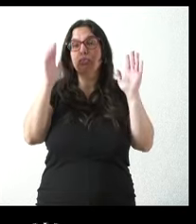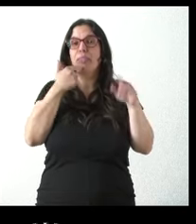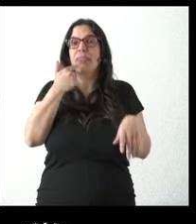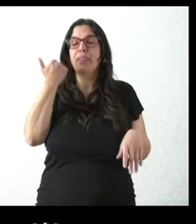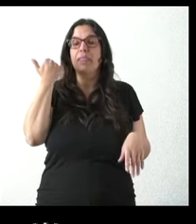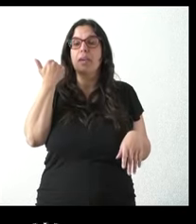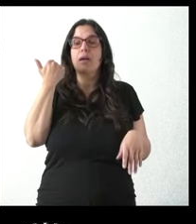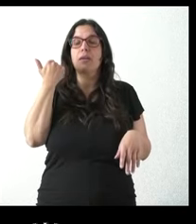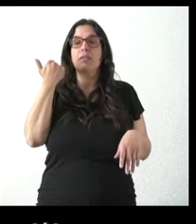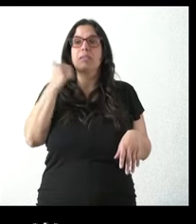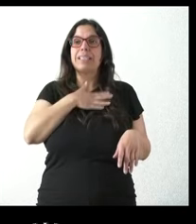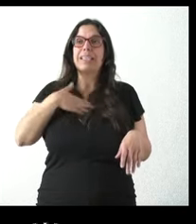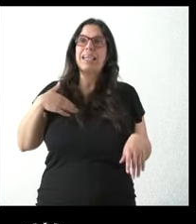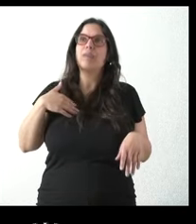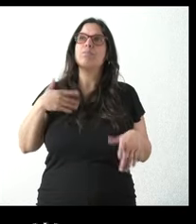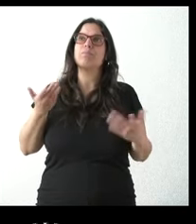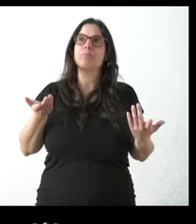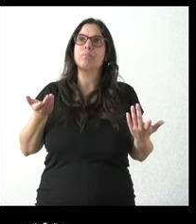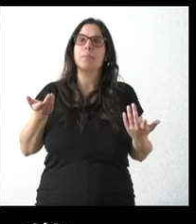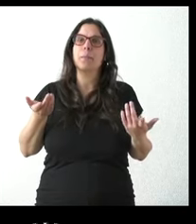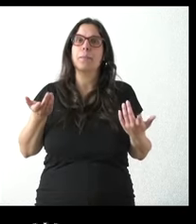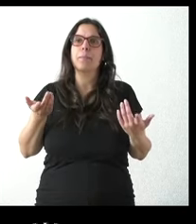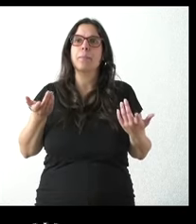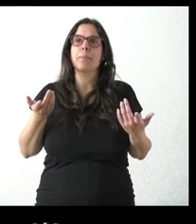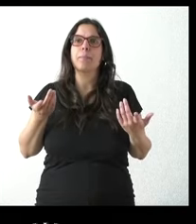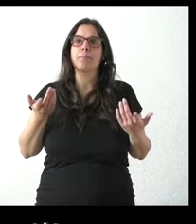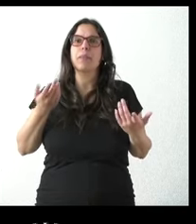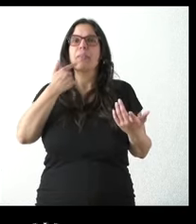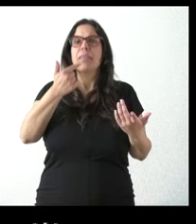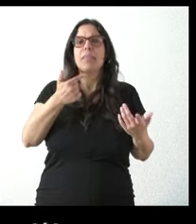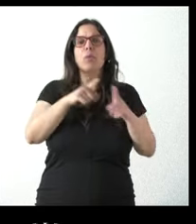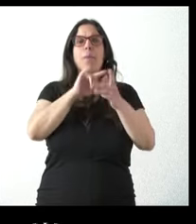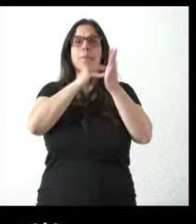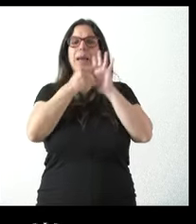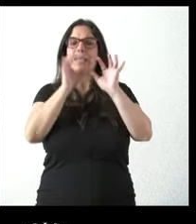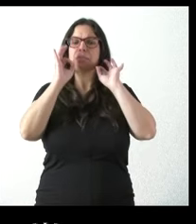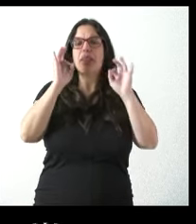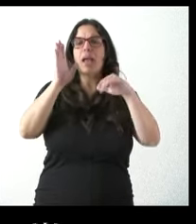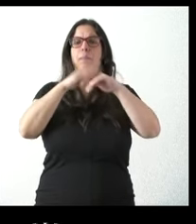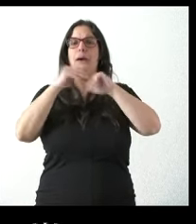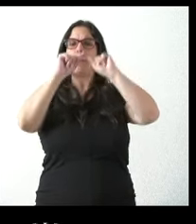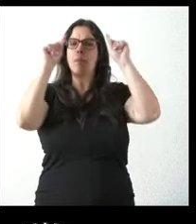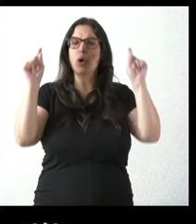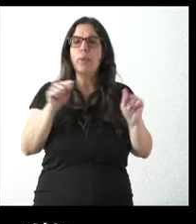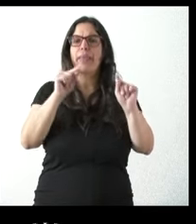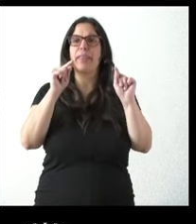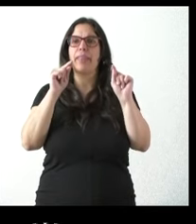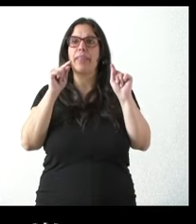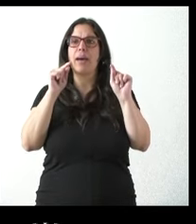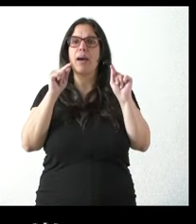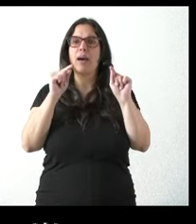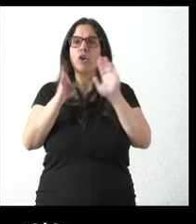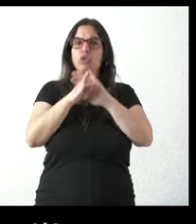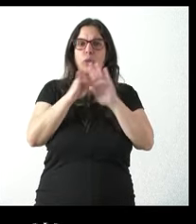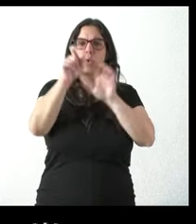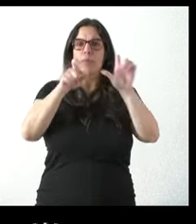querría oír vamos a hacer planes especiales para las provincias que siguen perdiendo